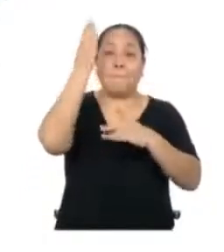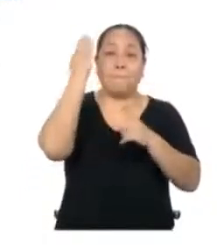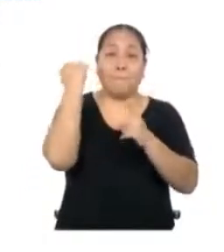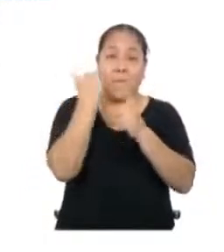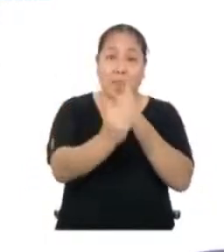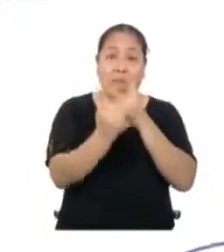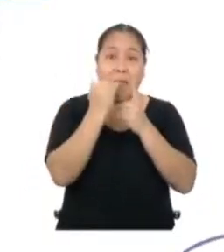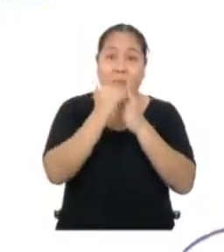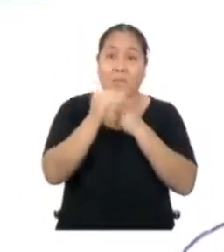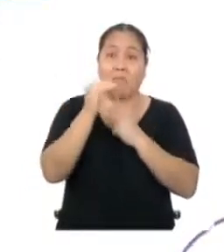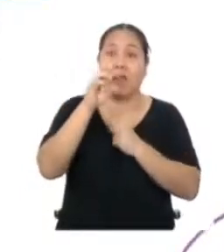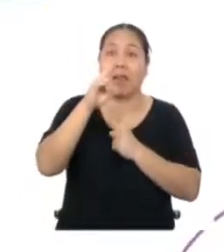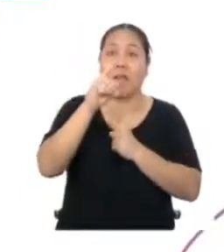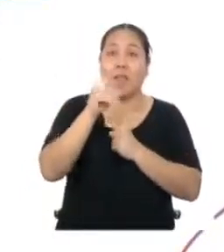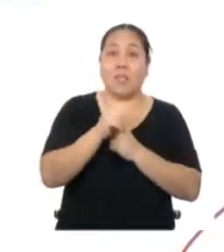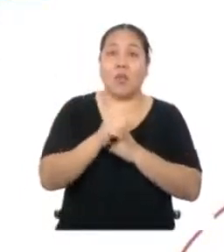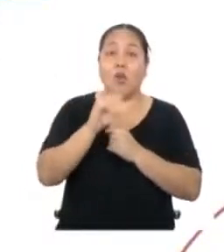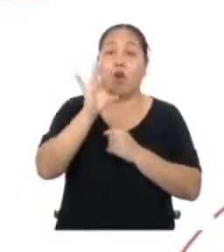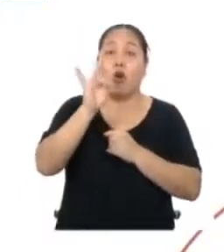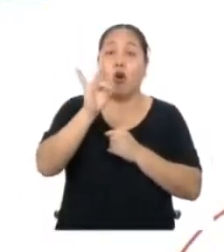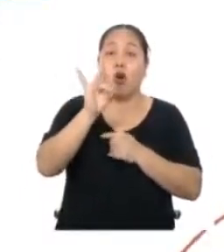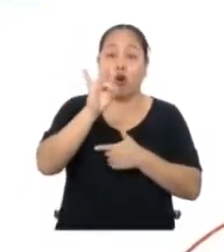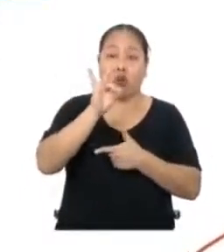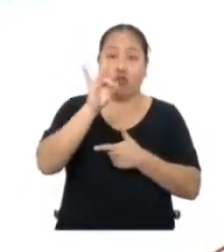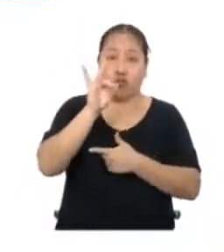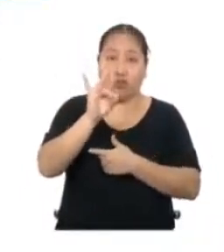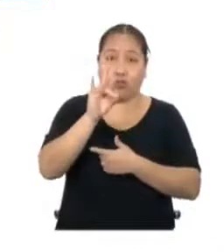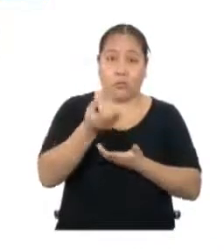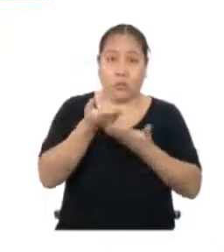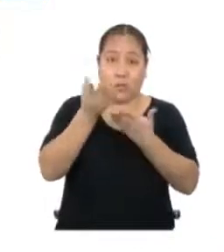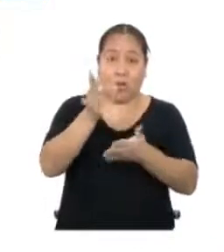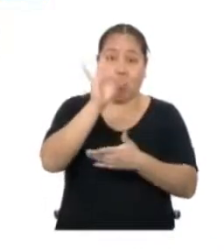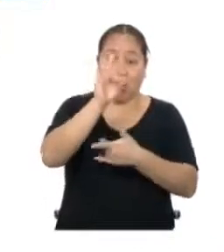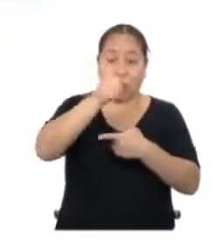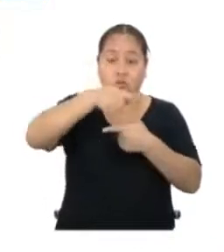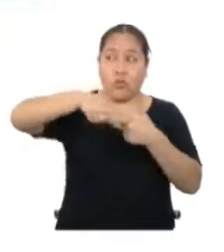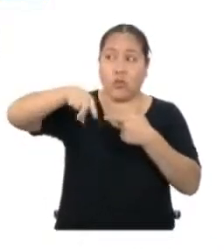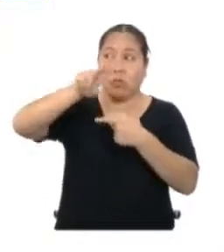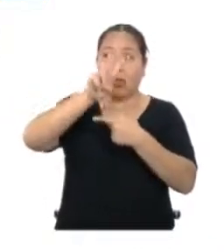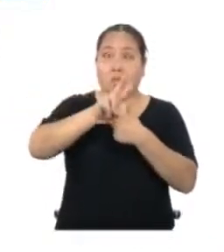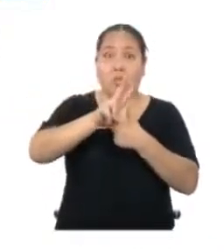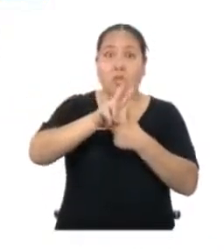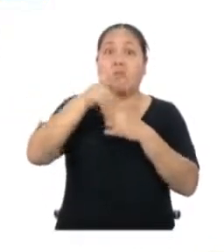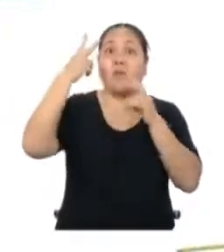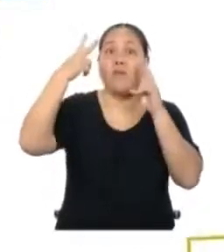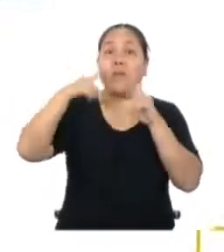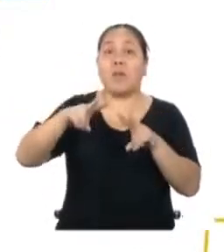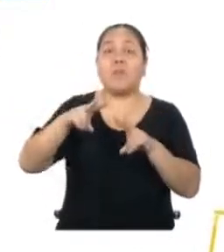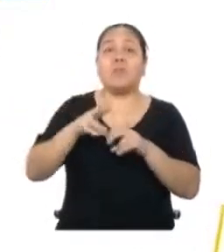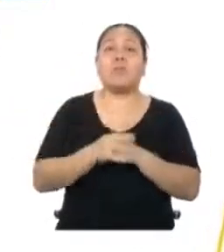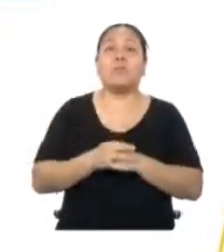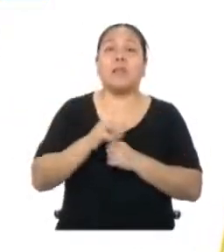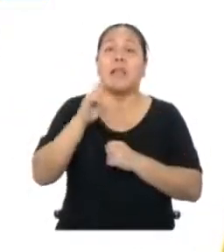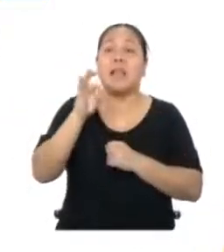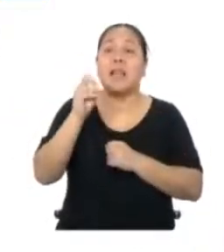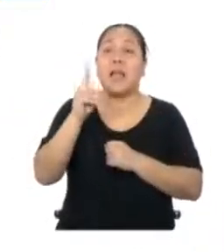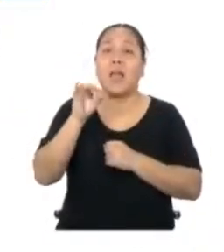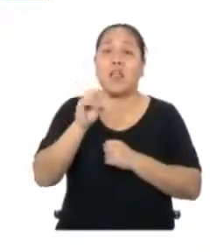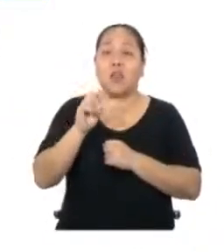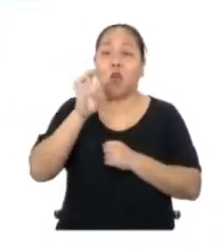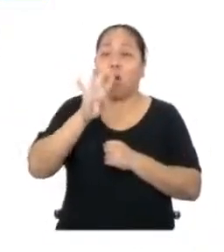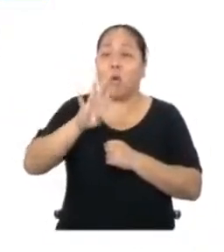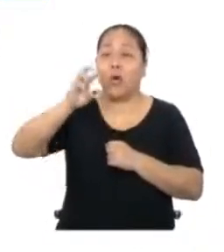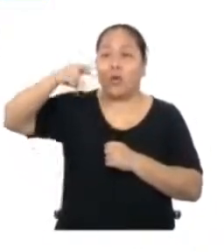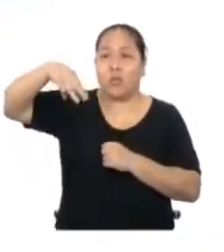dividimos 8, que es la medida que nos han dado Entre 2, vemos que el radio es de 4